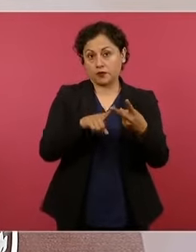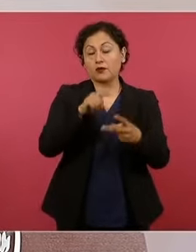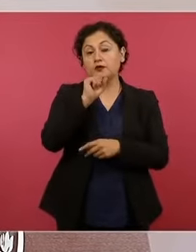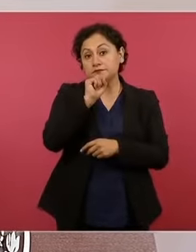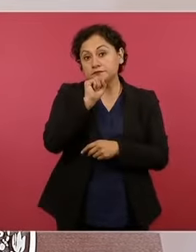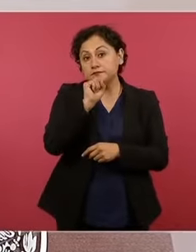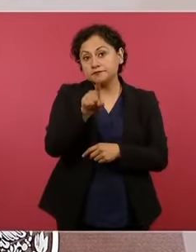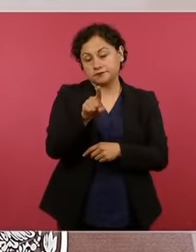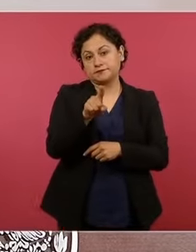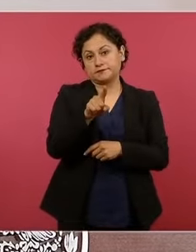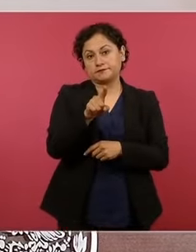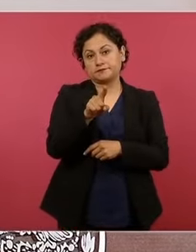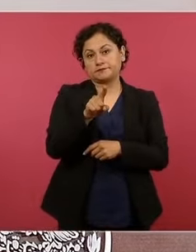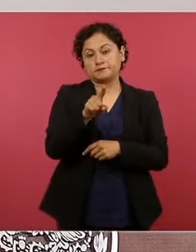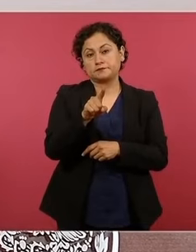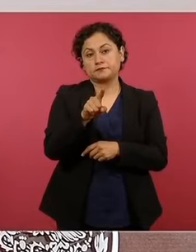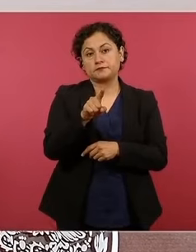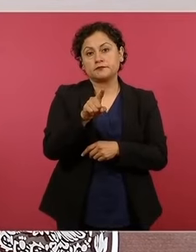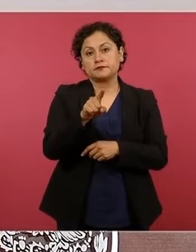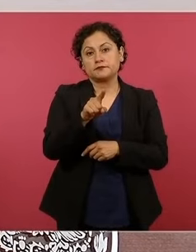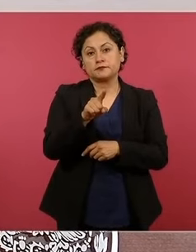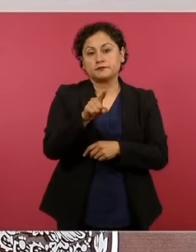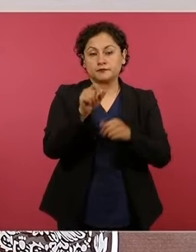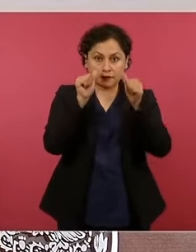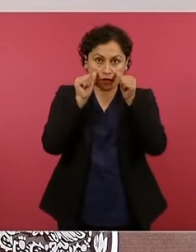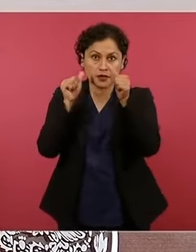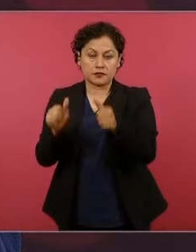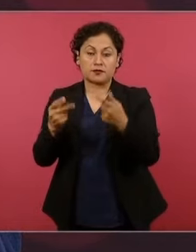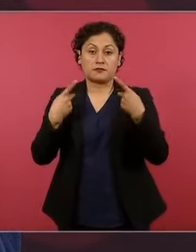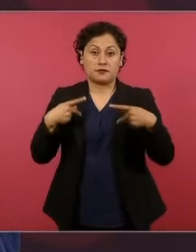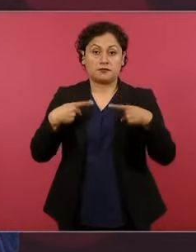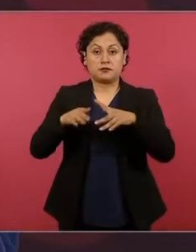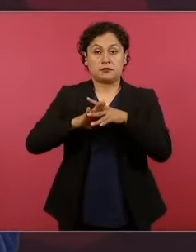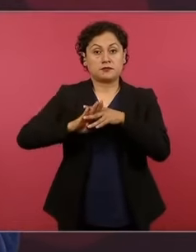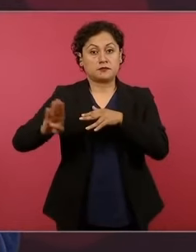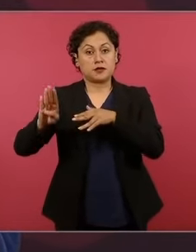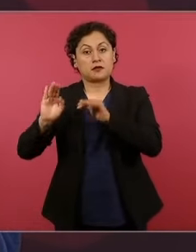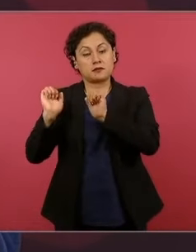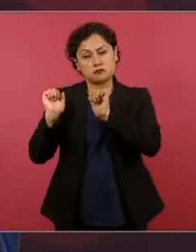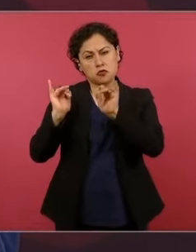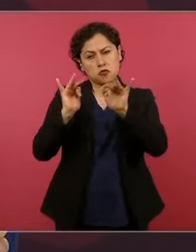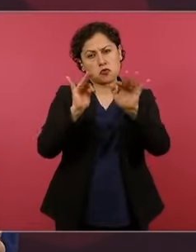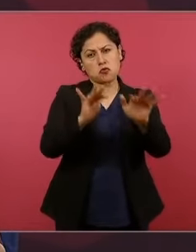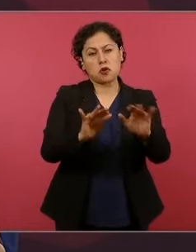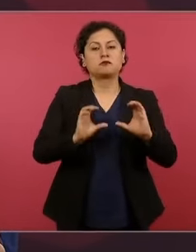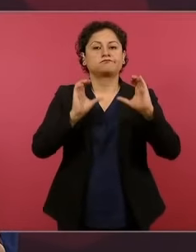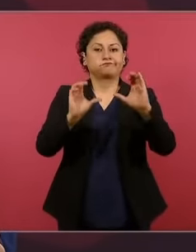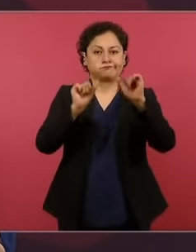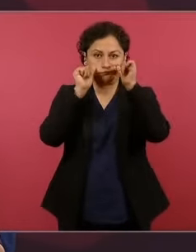en la protección de los migrantes, ordenar el flujo migratorio,